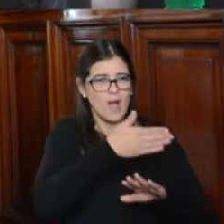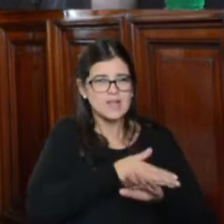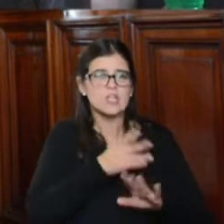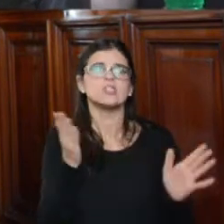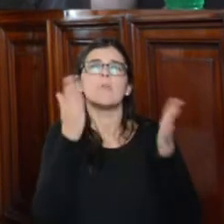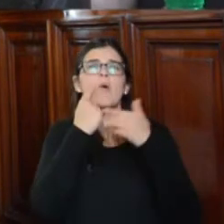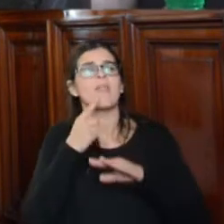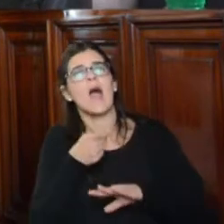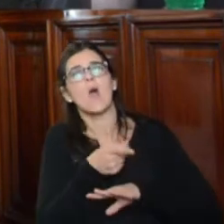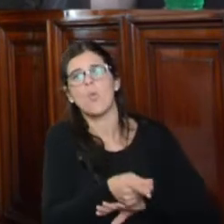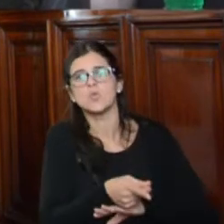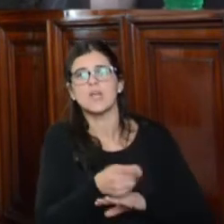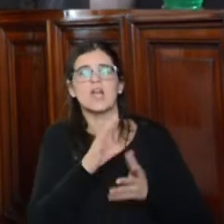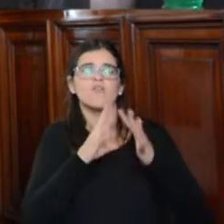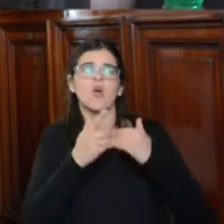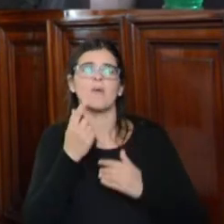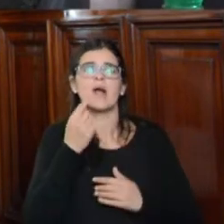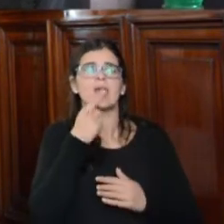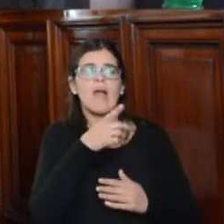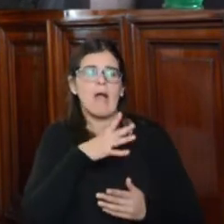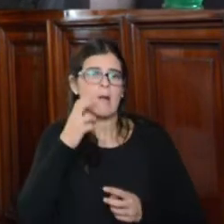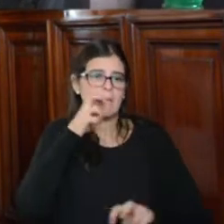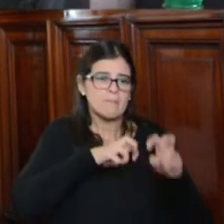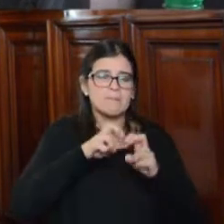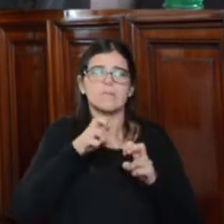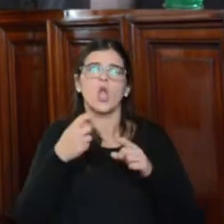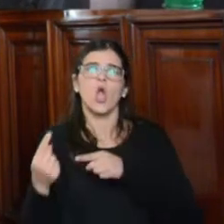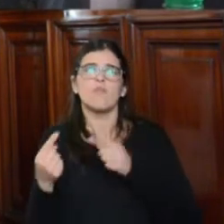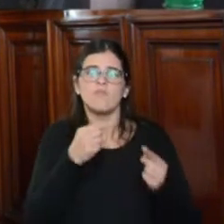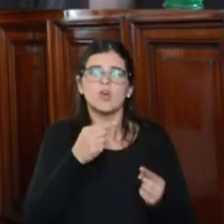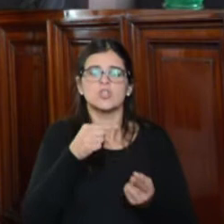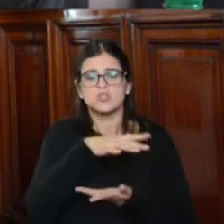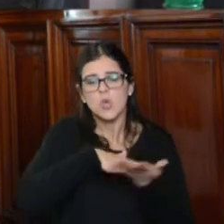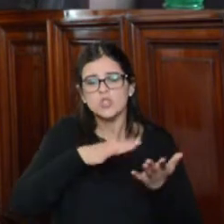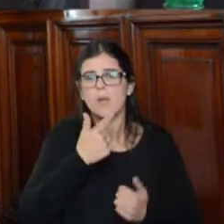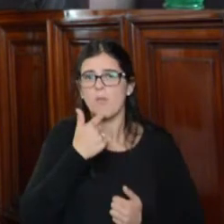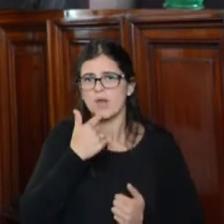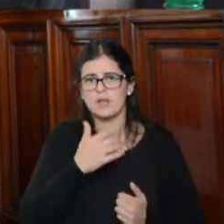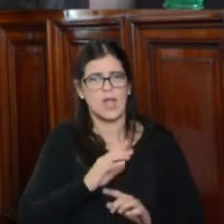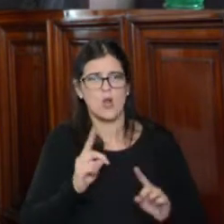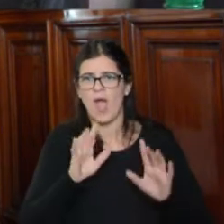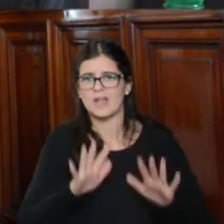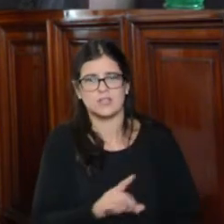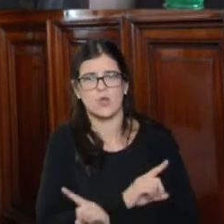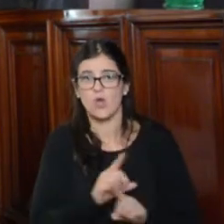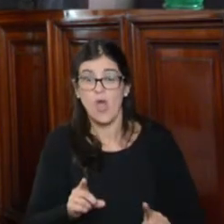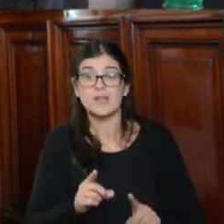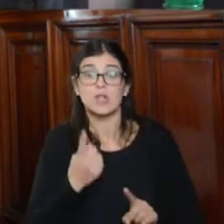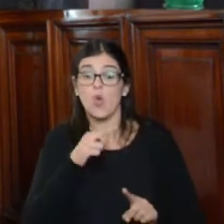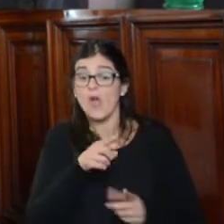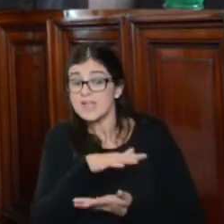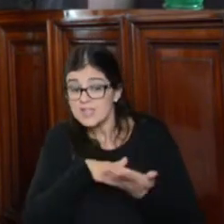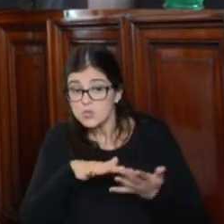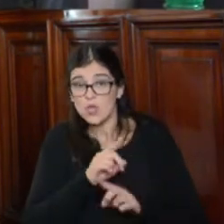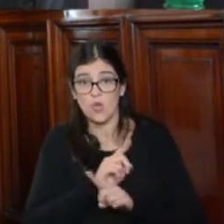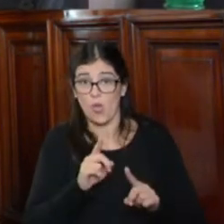se puede acusar de que están dirimiendo conflictos en función de cuestiones políticas porque no ha sido así, digamos, no es esa la